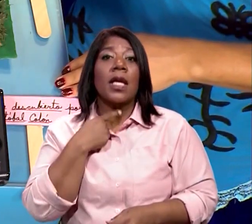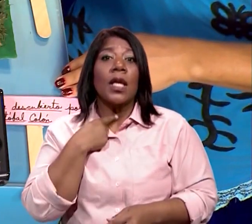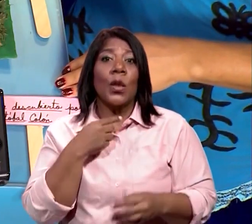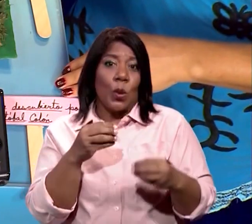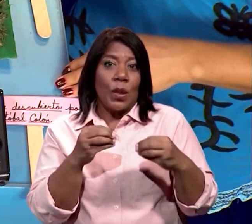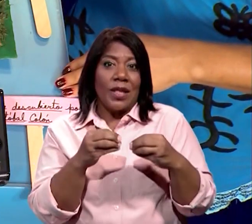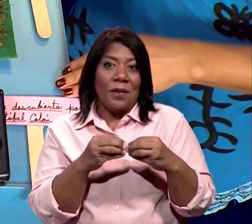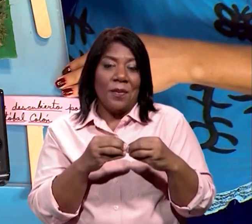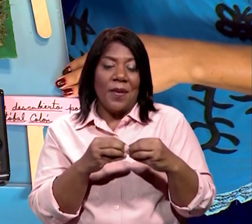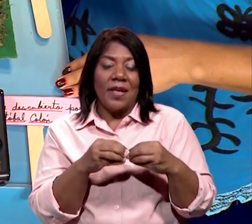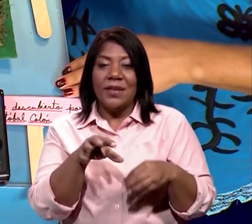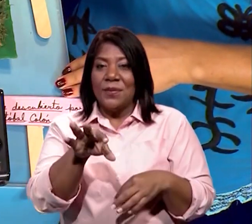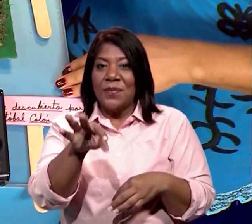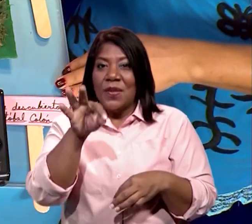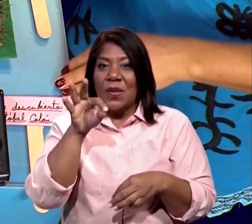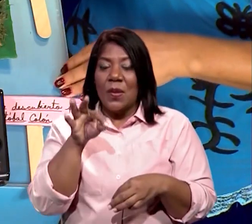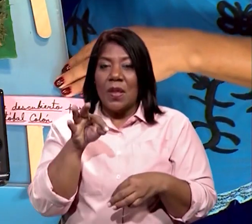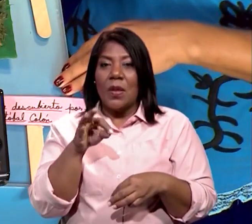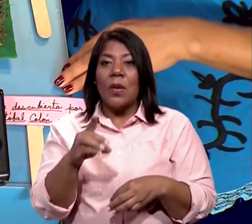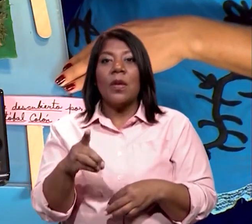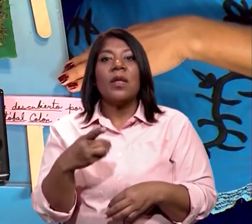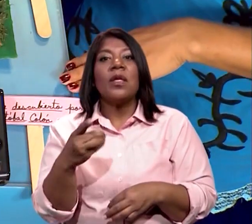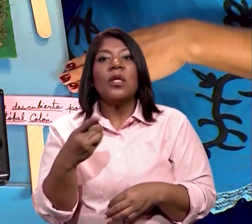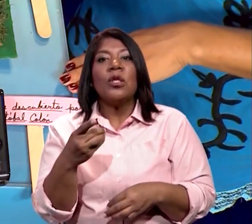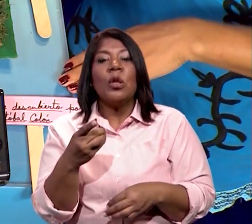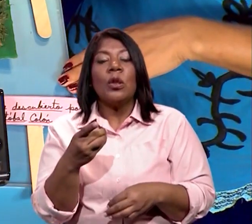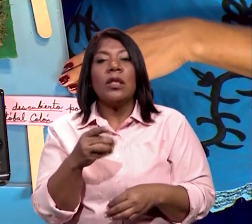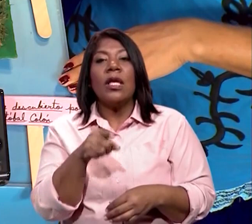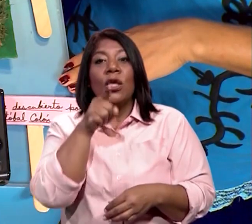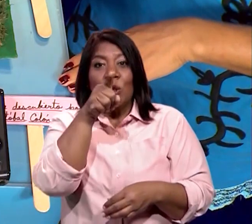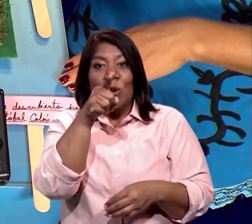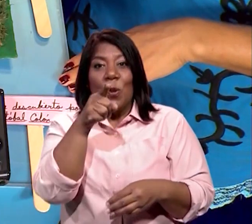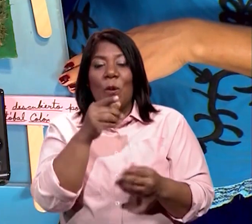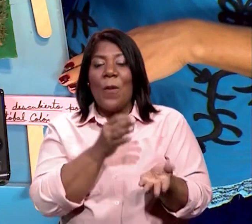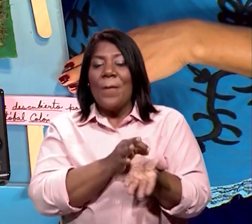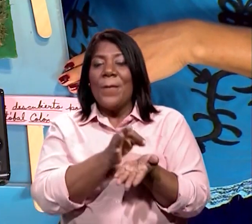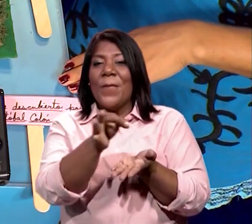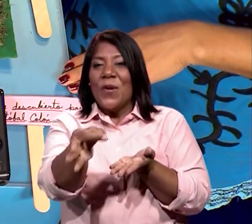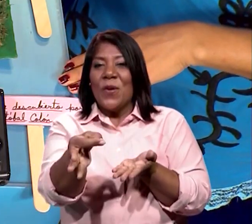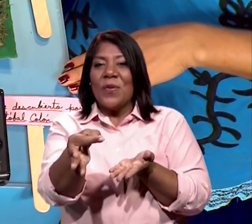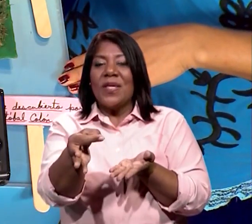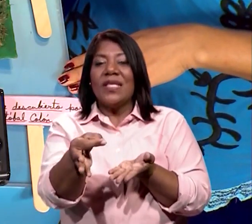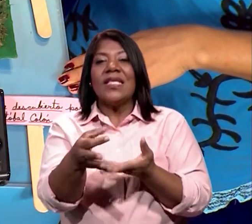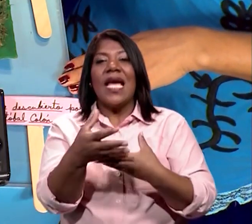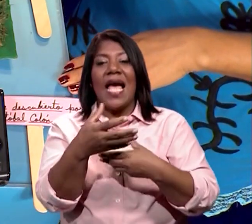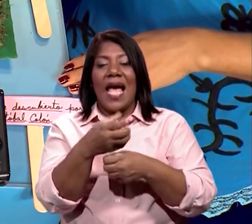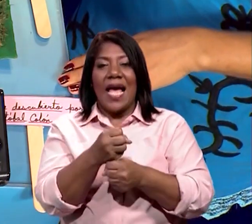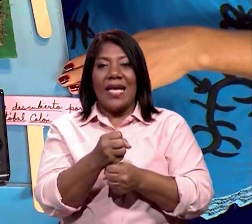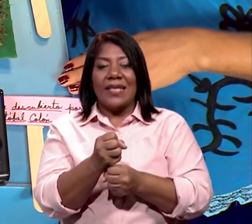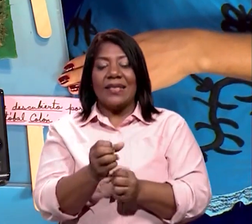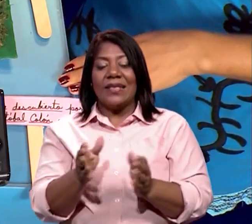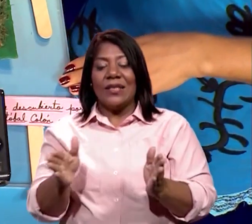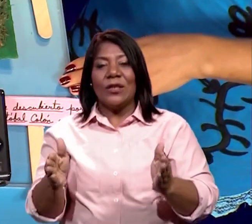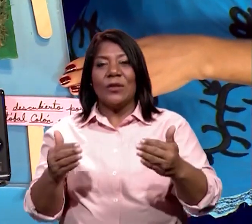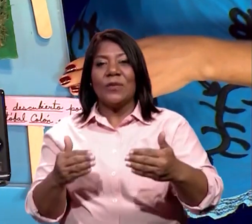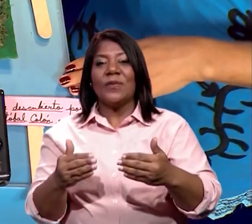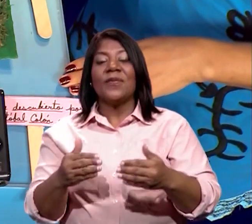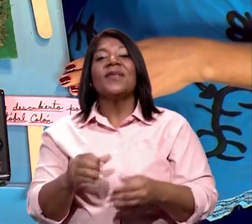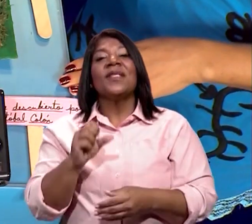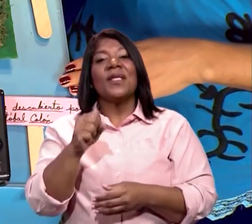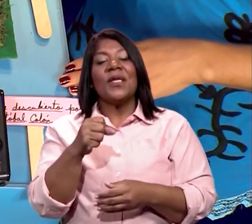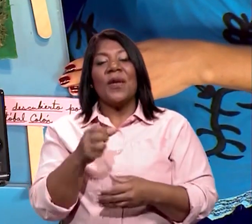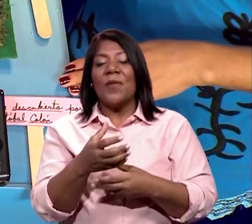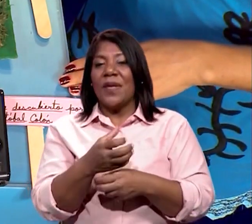y donde se encuentren. Claro que sí. Que vivan, ¿verdad? En cada una de las provincias hay ríos y pueden hacer la